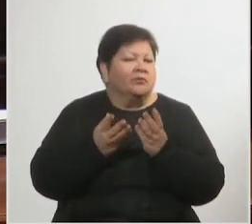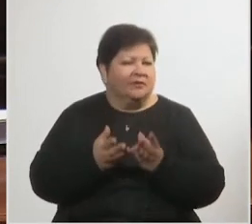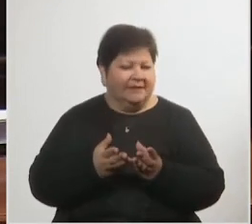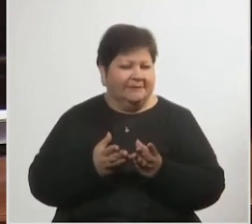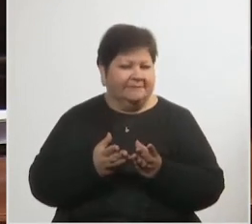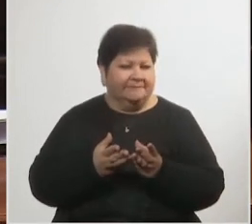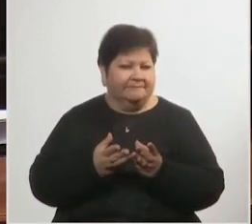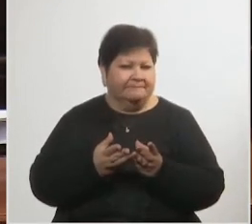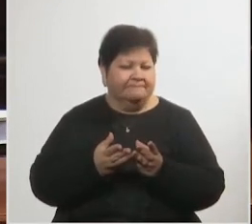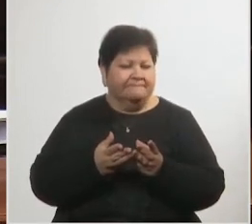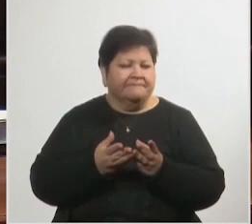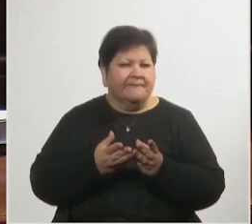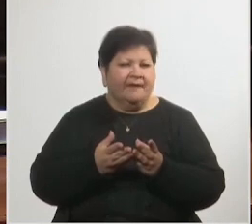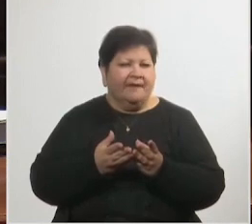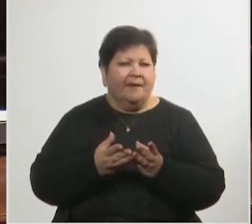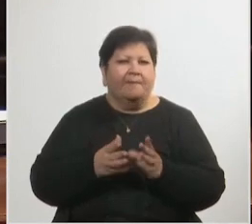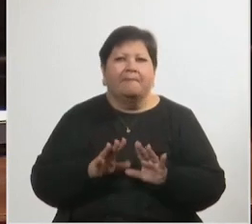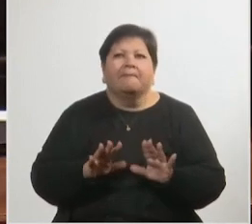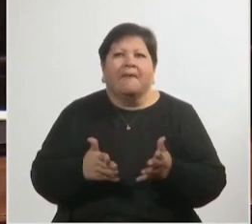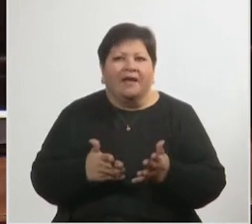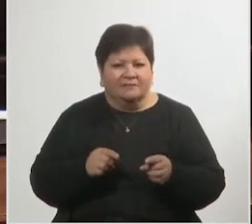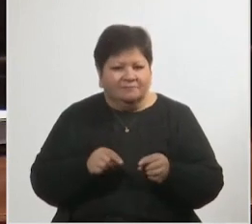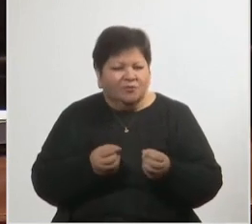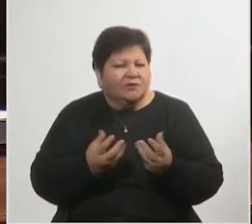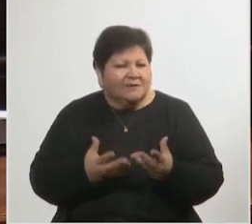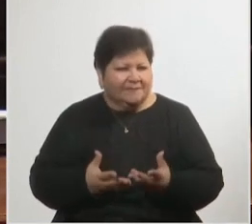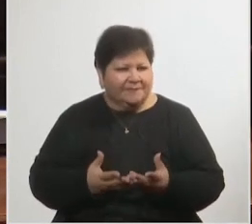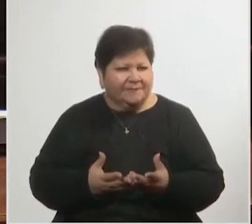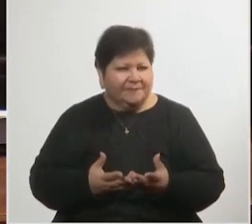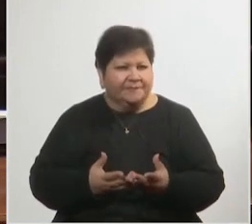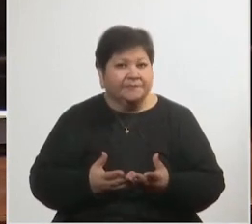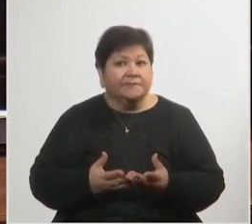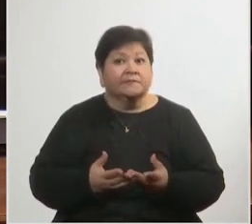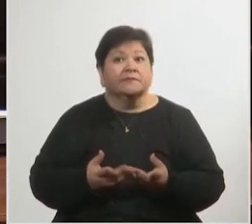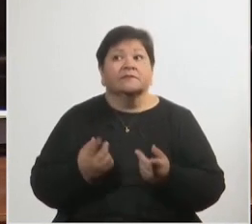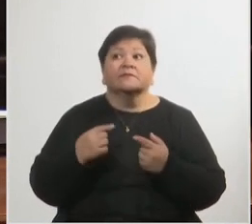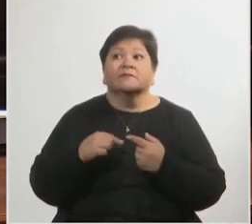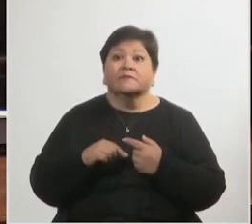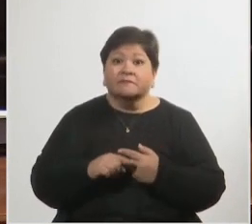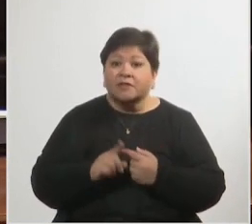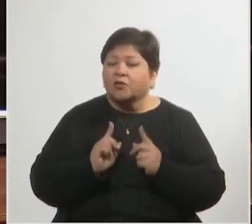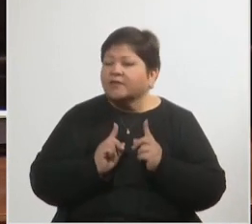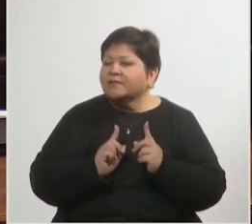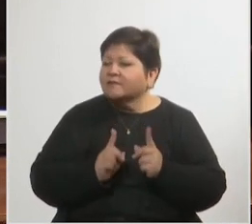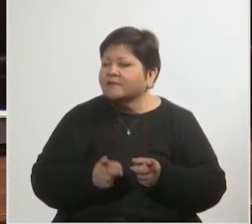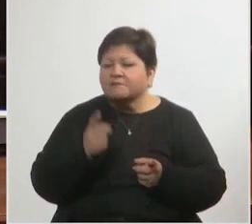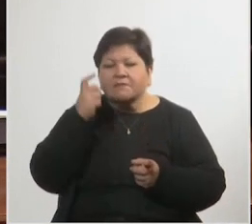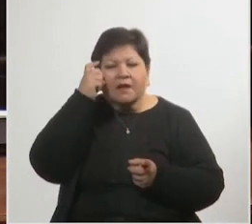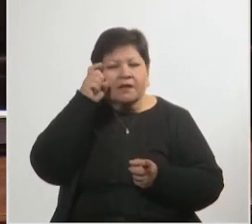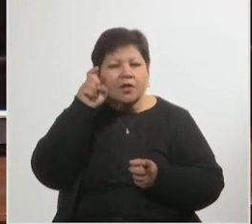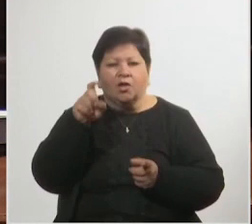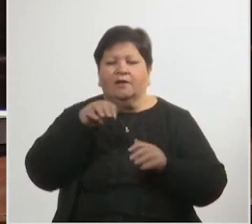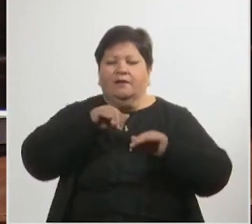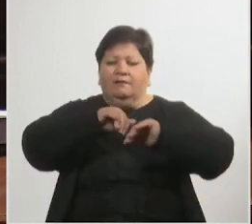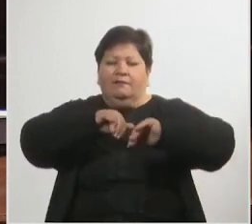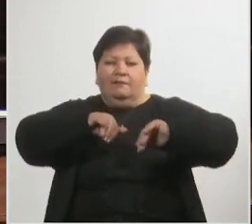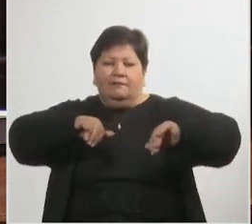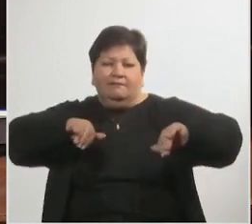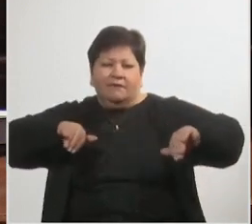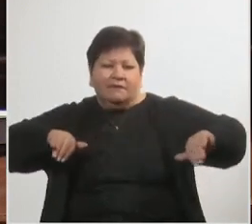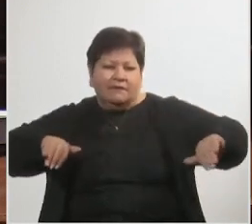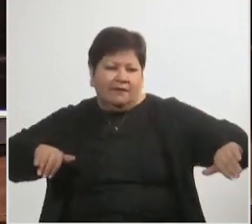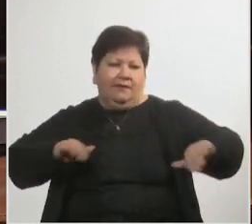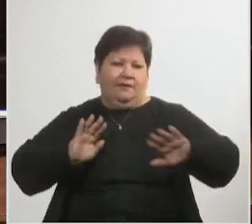a que ocurran estos hechos y sin embargo, abrevando en esa ideología divisoria,